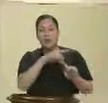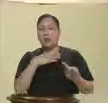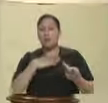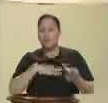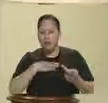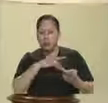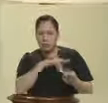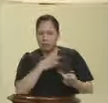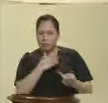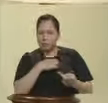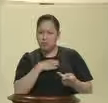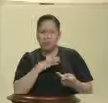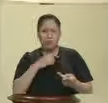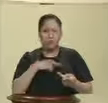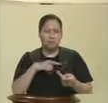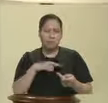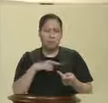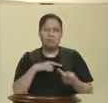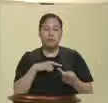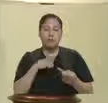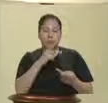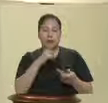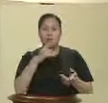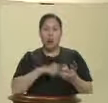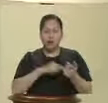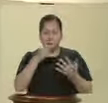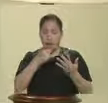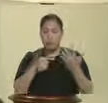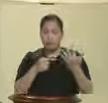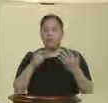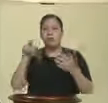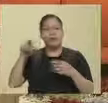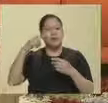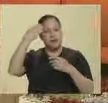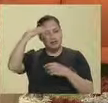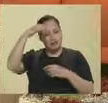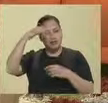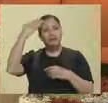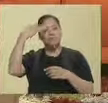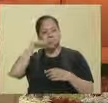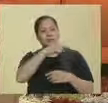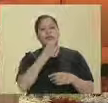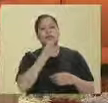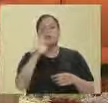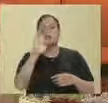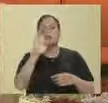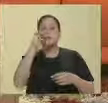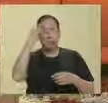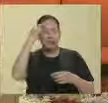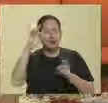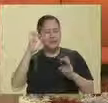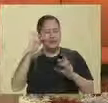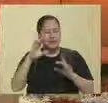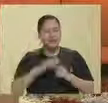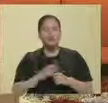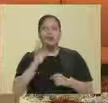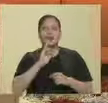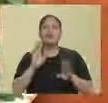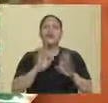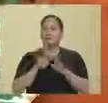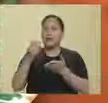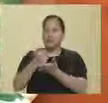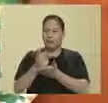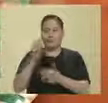baño, etc. Pero hay verdaderos motivos que por supuesto nuestro experto, Juan Carlos Ramírez Ceralde, nos va a